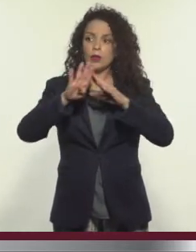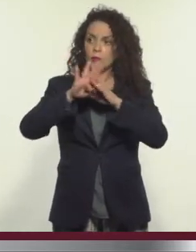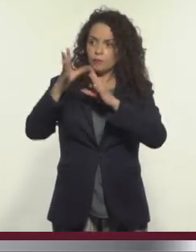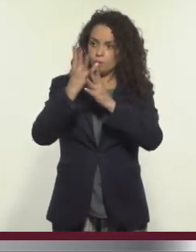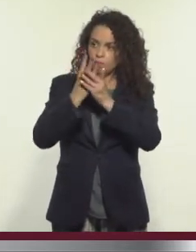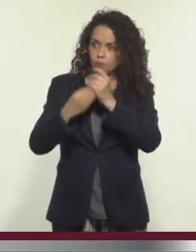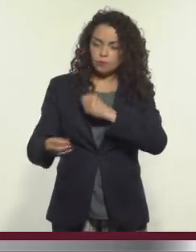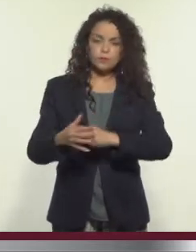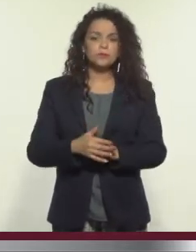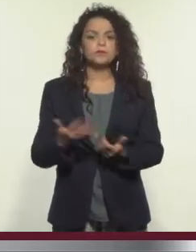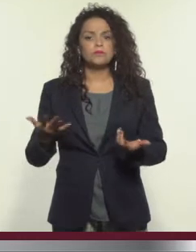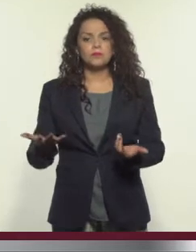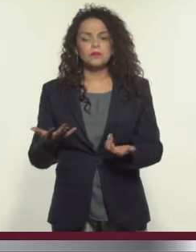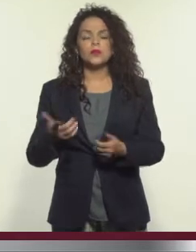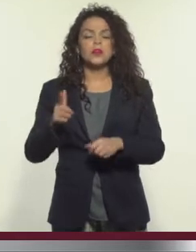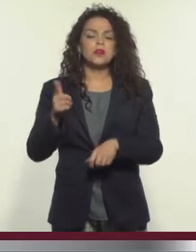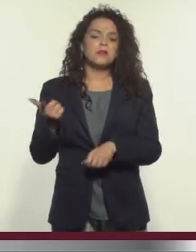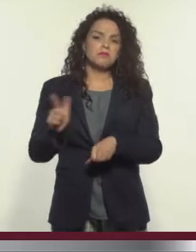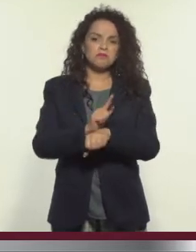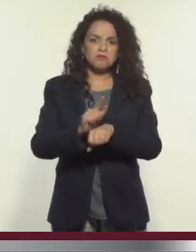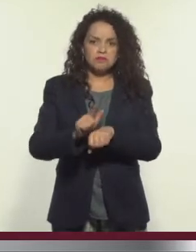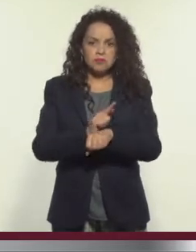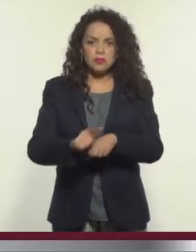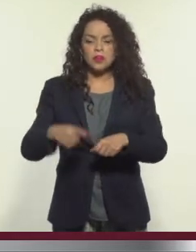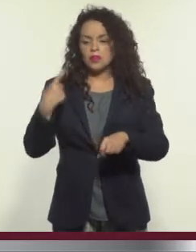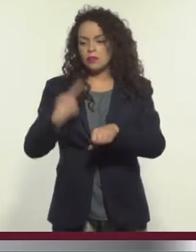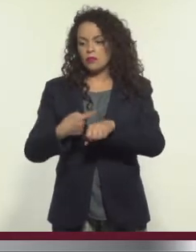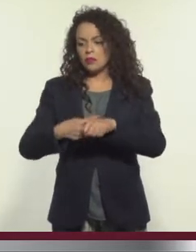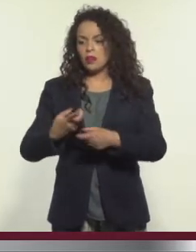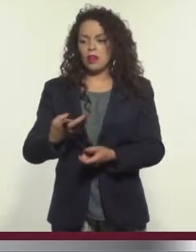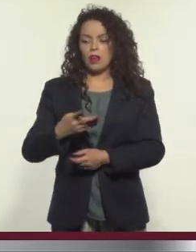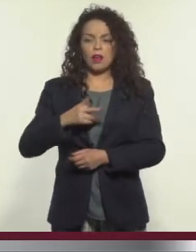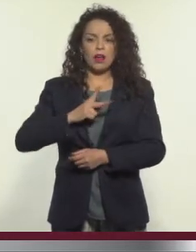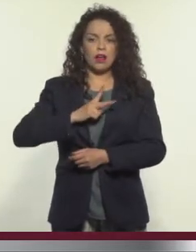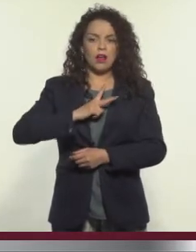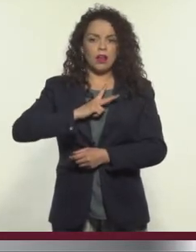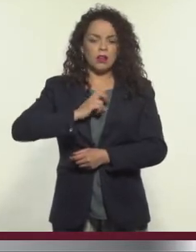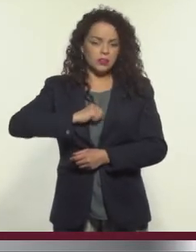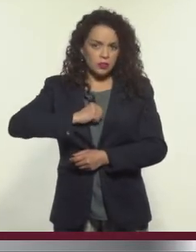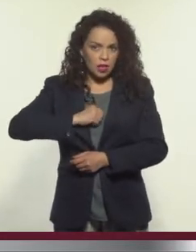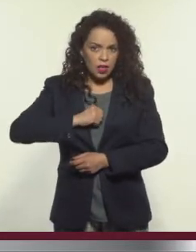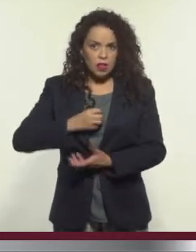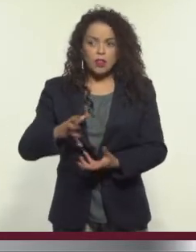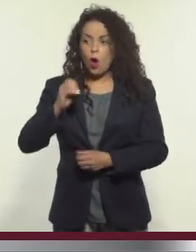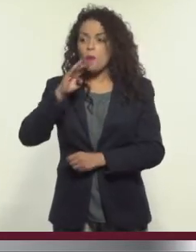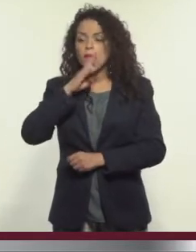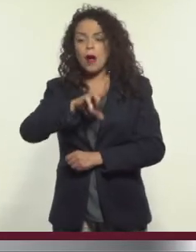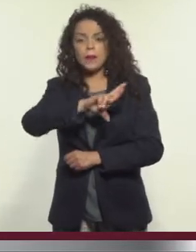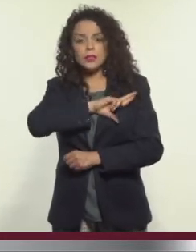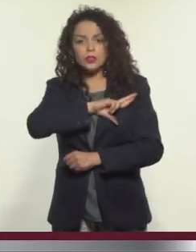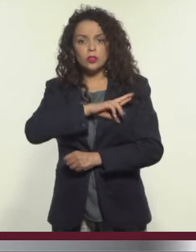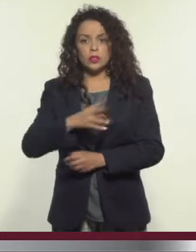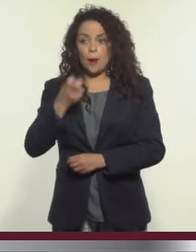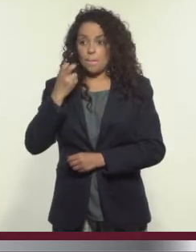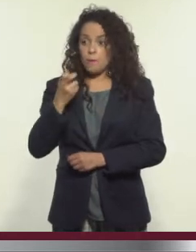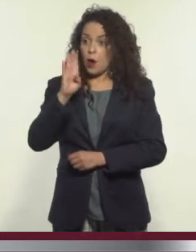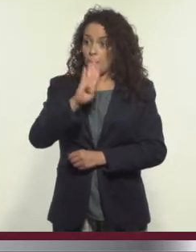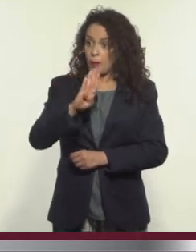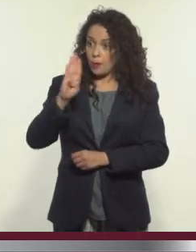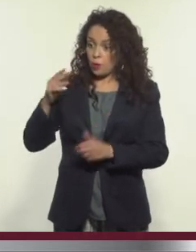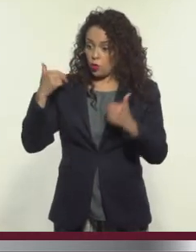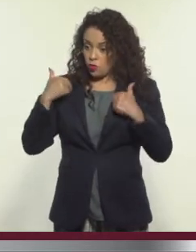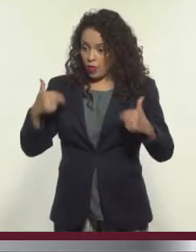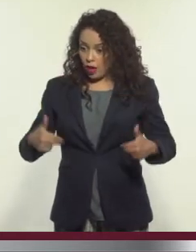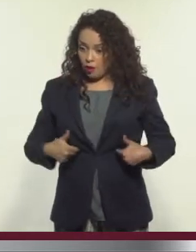homosexuales, enfermas de VIH, que son madres solteras. Lo que queremos con las bibliotecas humanas es